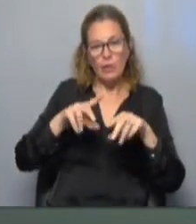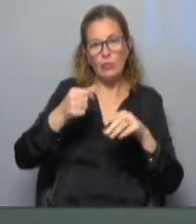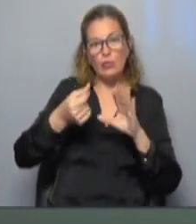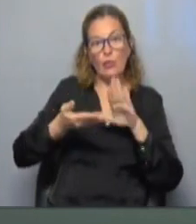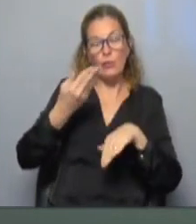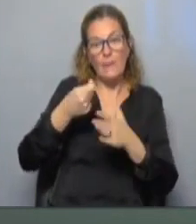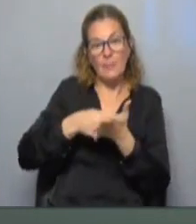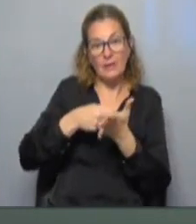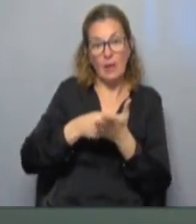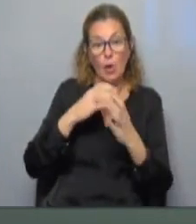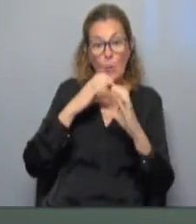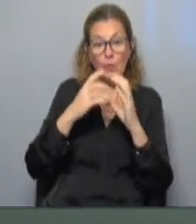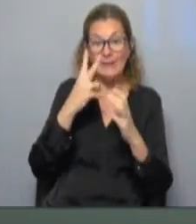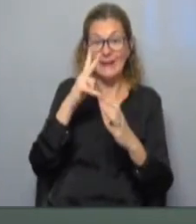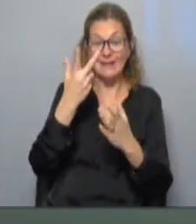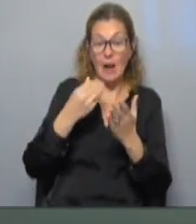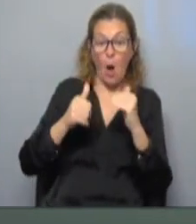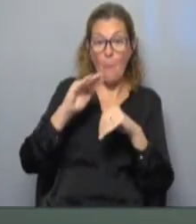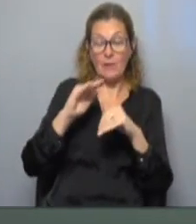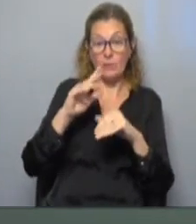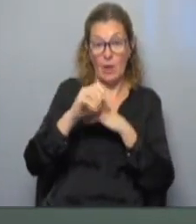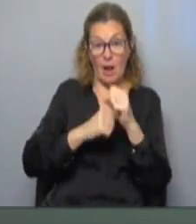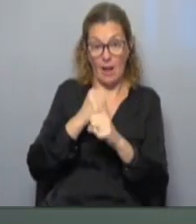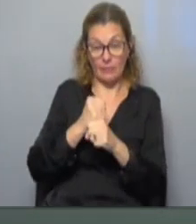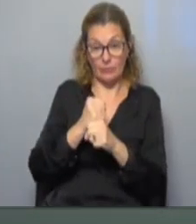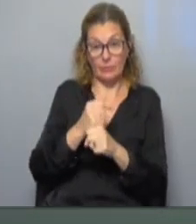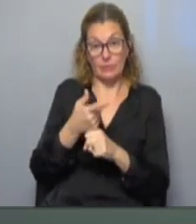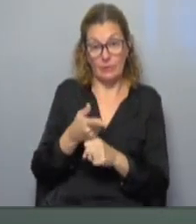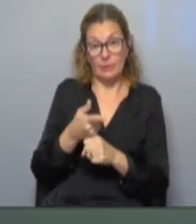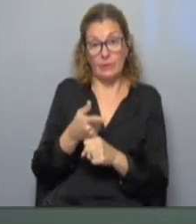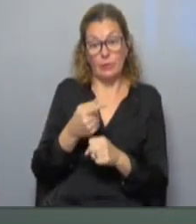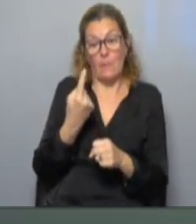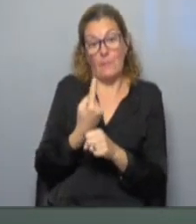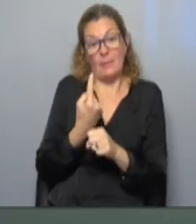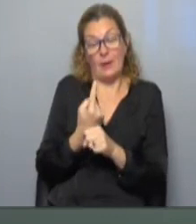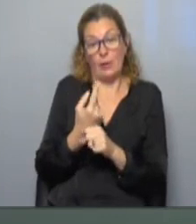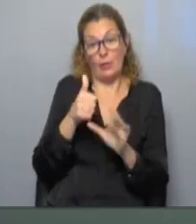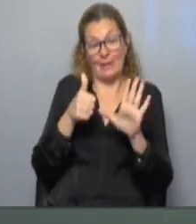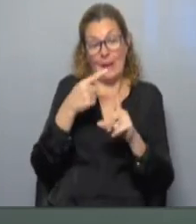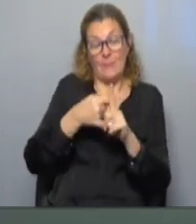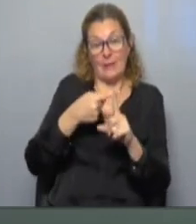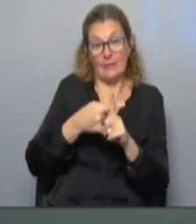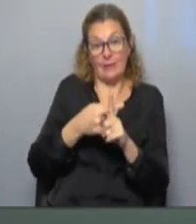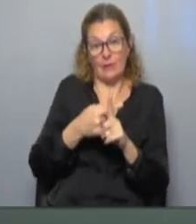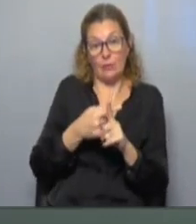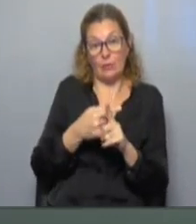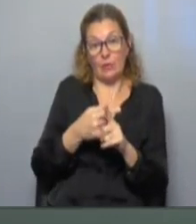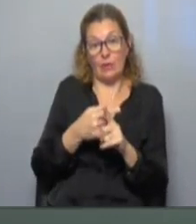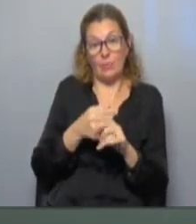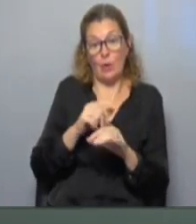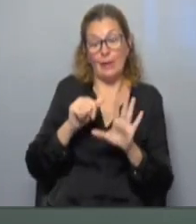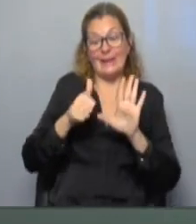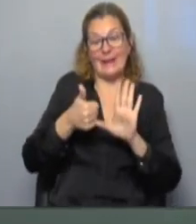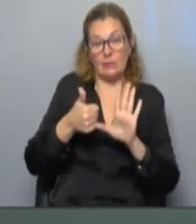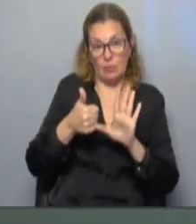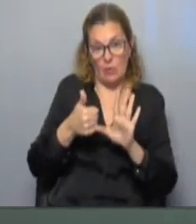para el que mercado no se en lo que va del año, durante el cual en estos primeros seis meses todavía no se ha consumado el sexto,